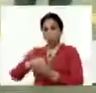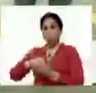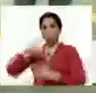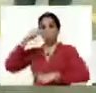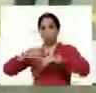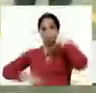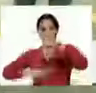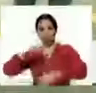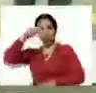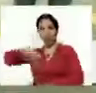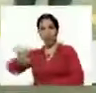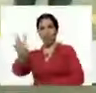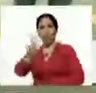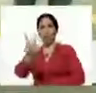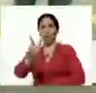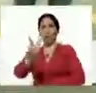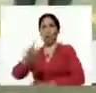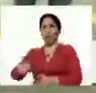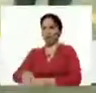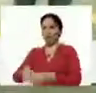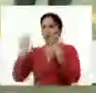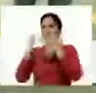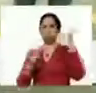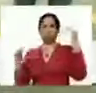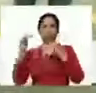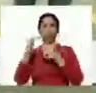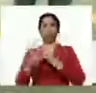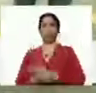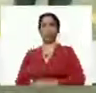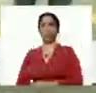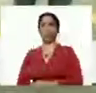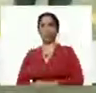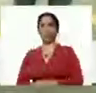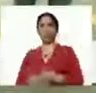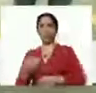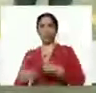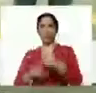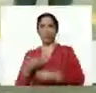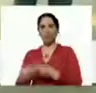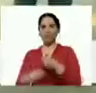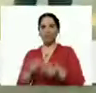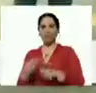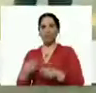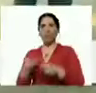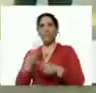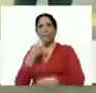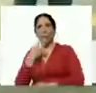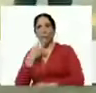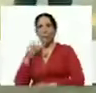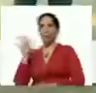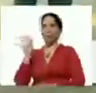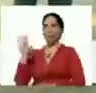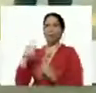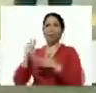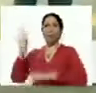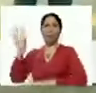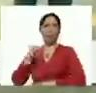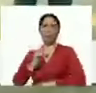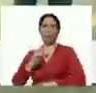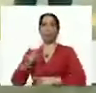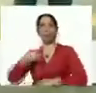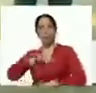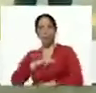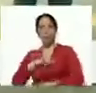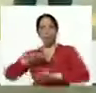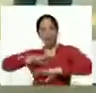producida en Venezuela, rompiendo esquemas que nos generan dependencia, presidente. Así que desde aquí, bueno, ratificamos el compromiso.